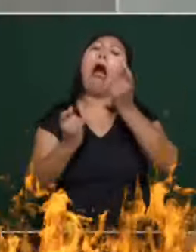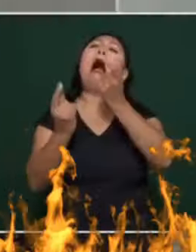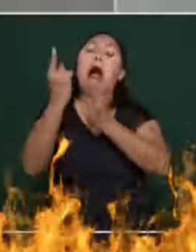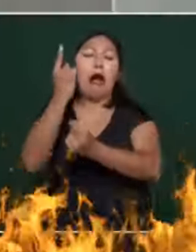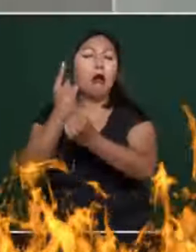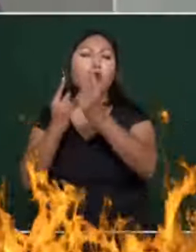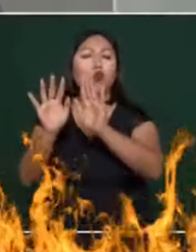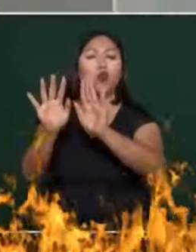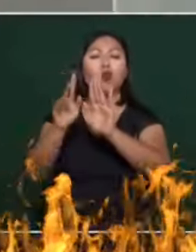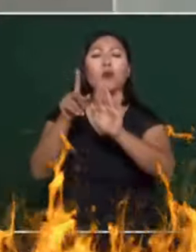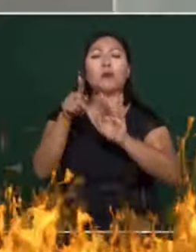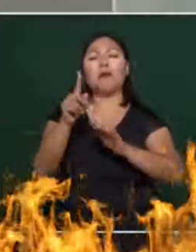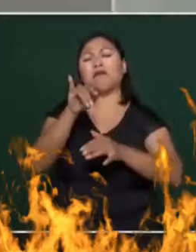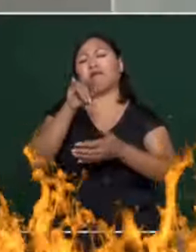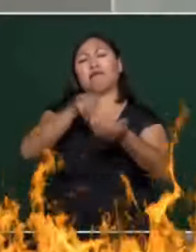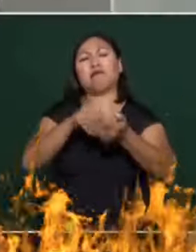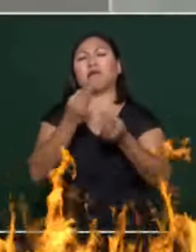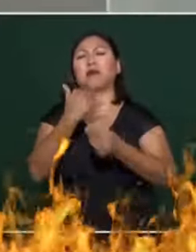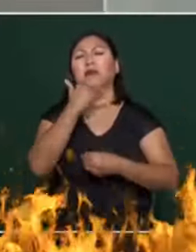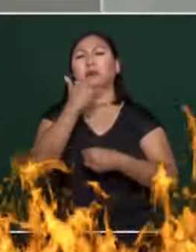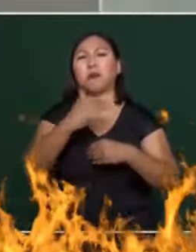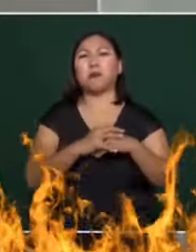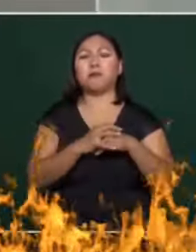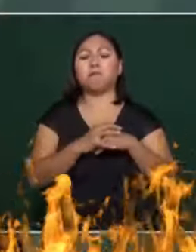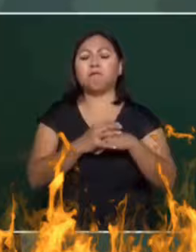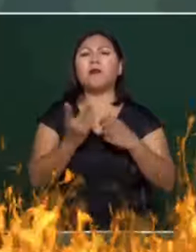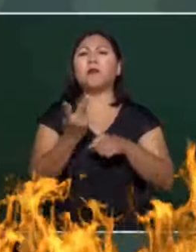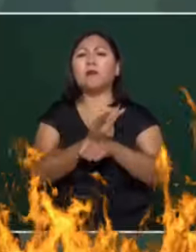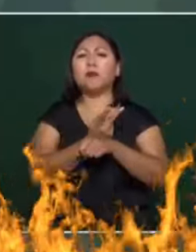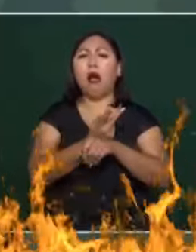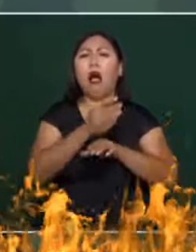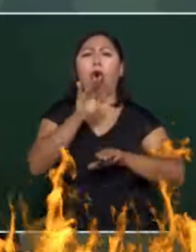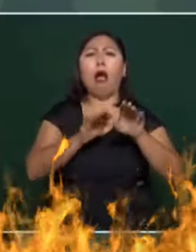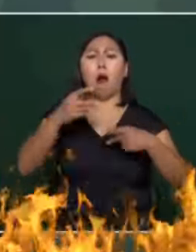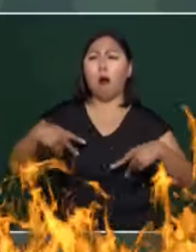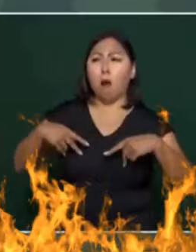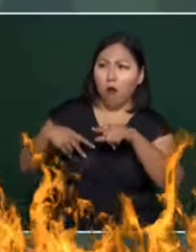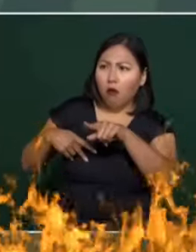pero sí está mal se otorgan libertades